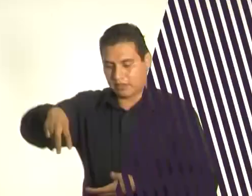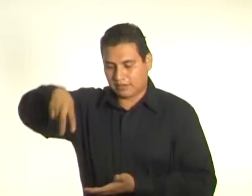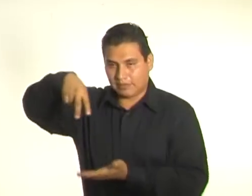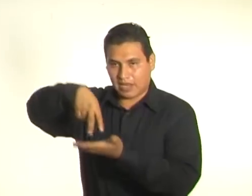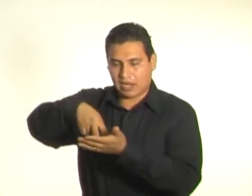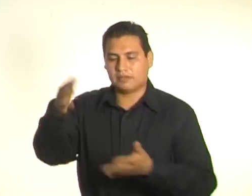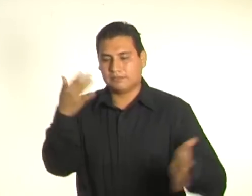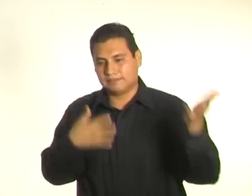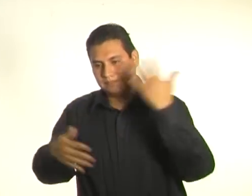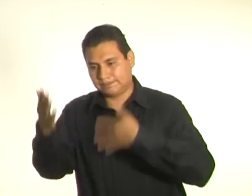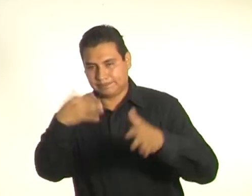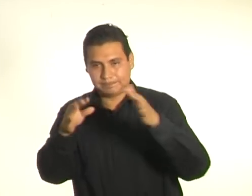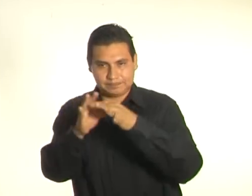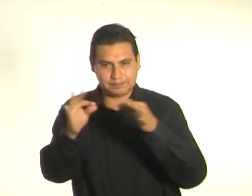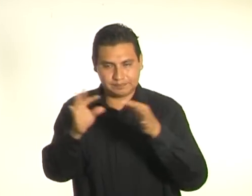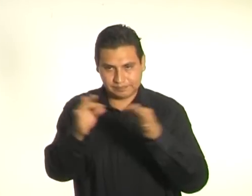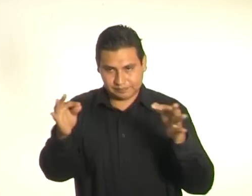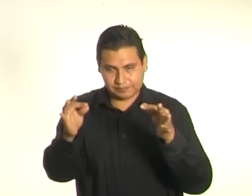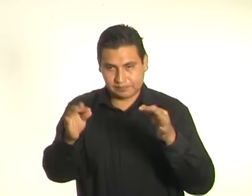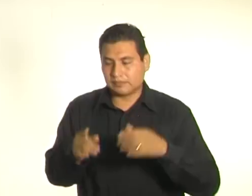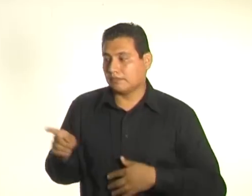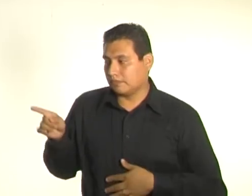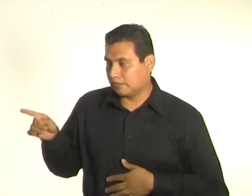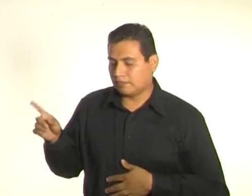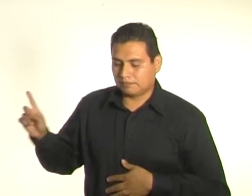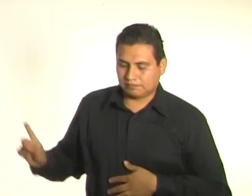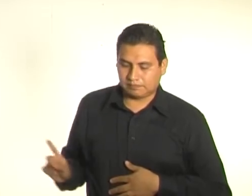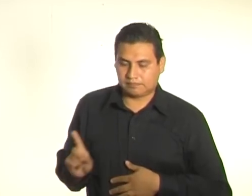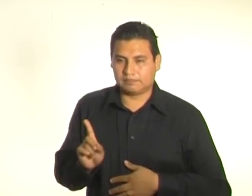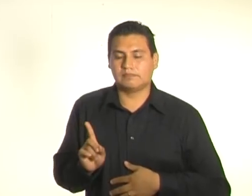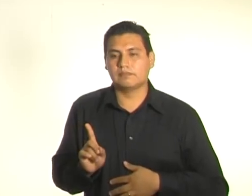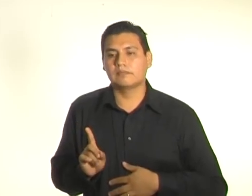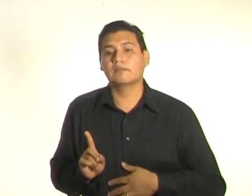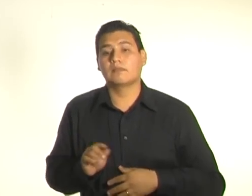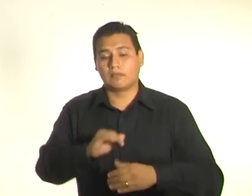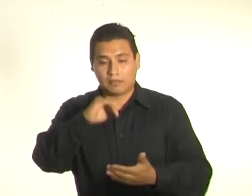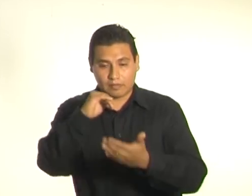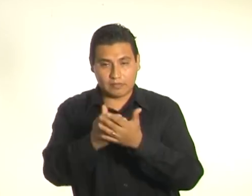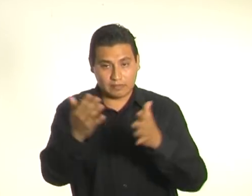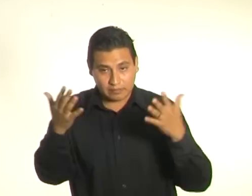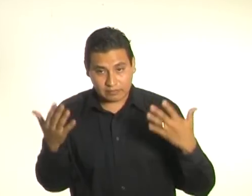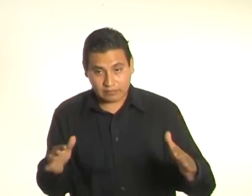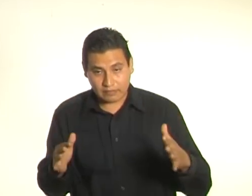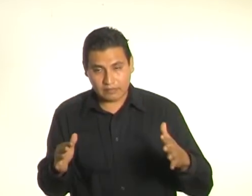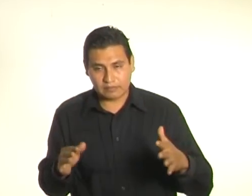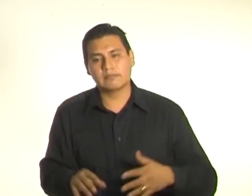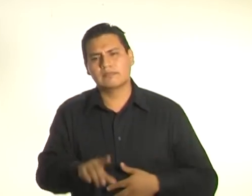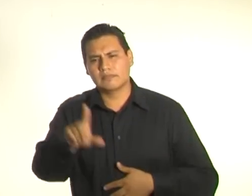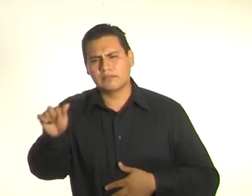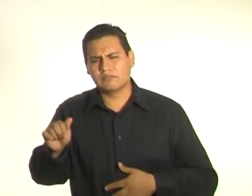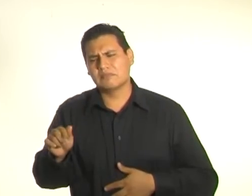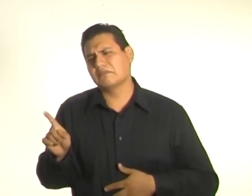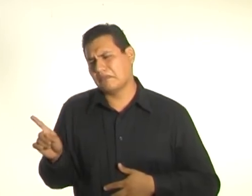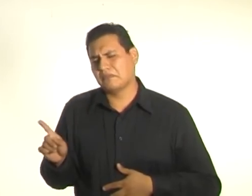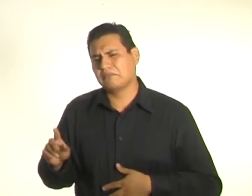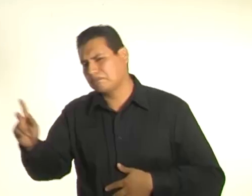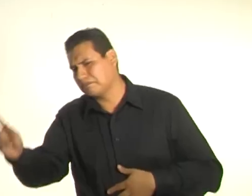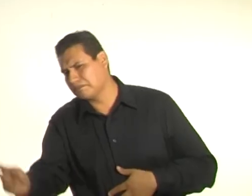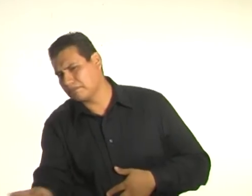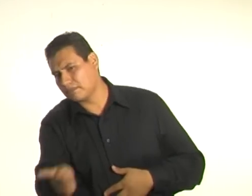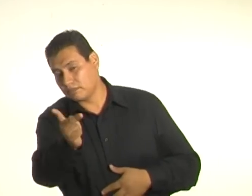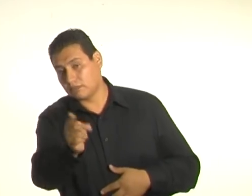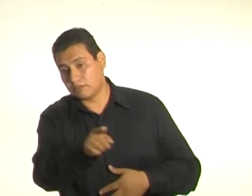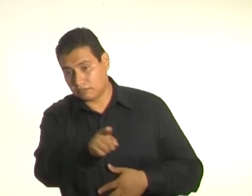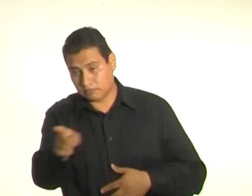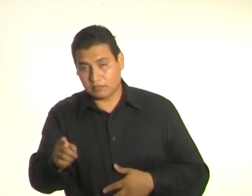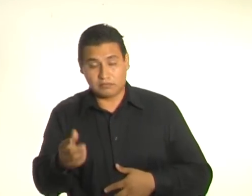Con eso podemos invitar a los demás a que nos hagan preguntas. Y ya nosotros vamos a responder. Pero también